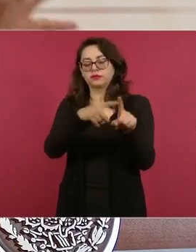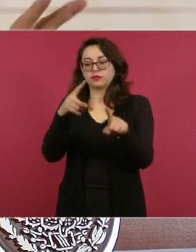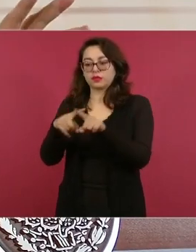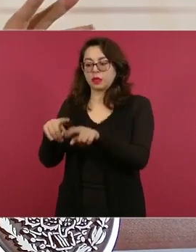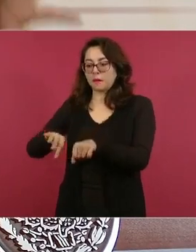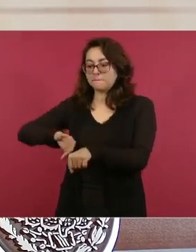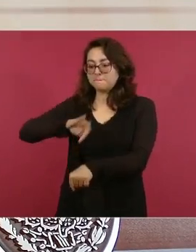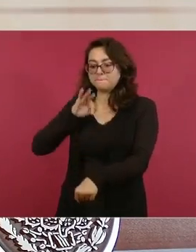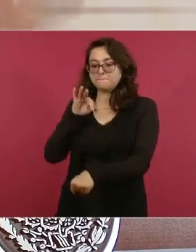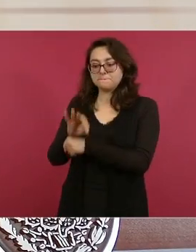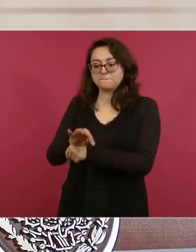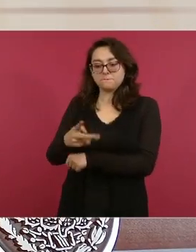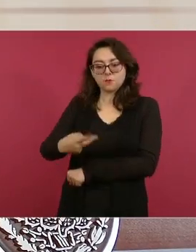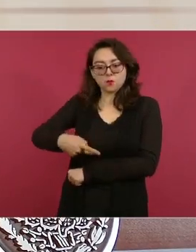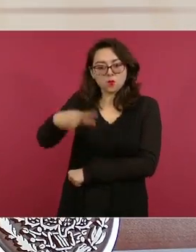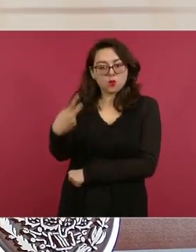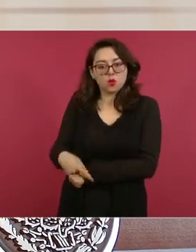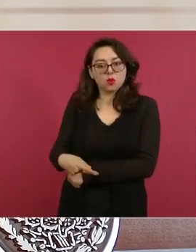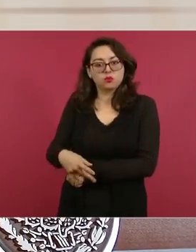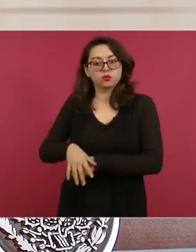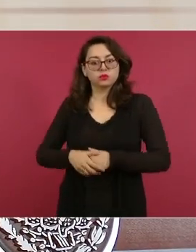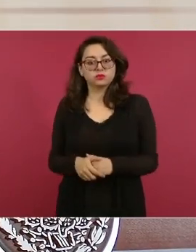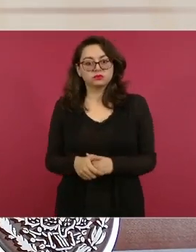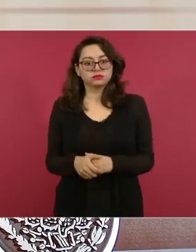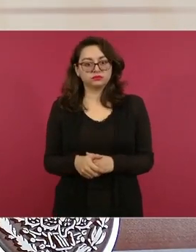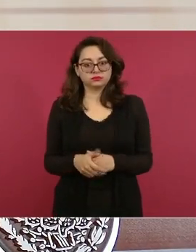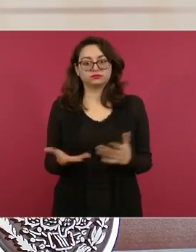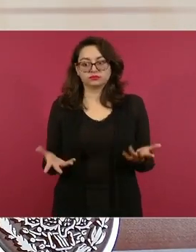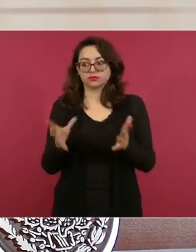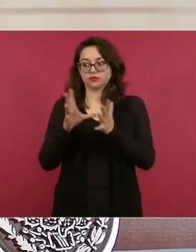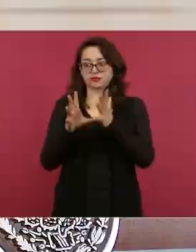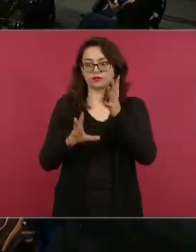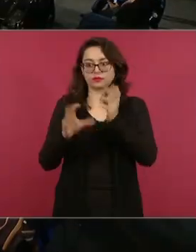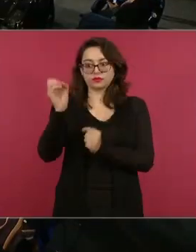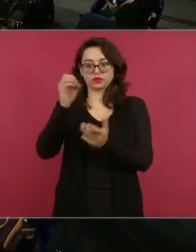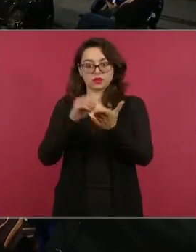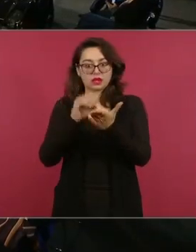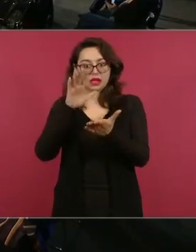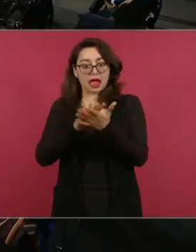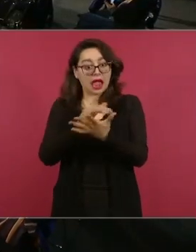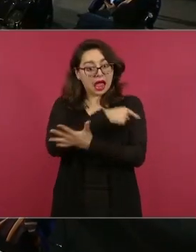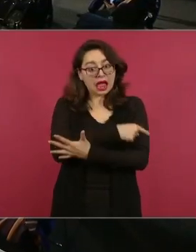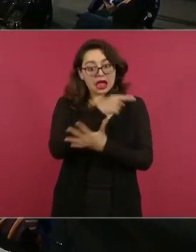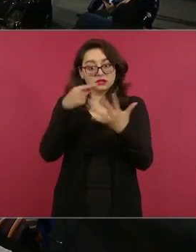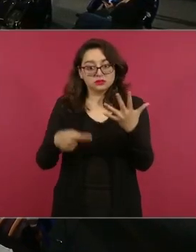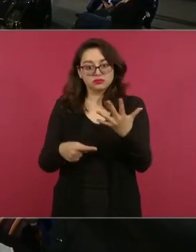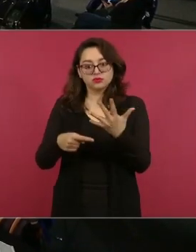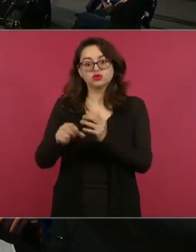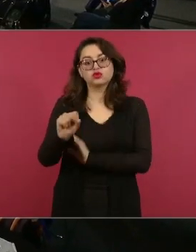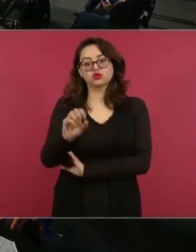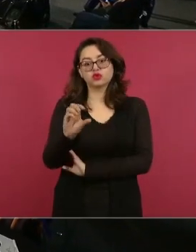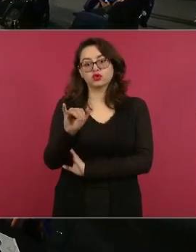todos esos recursos son de la nación. Bueno, eso está en la primera constitución